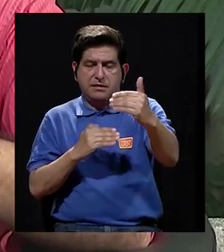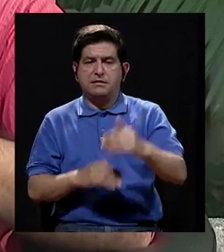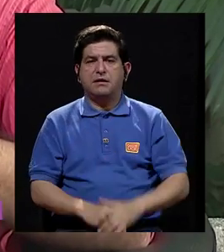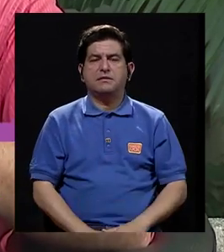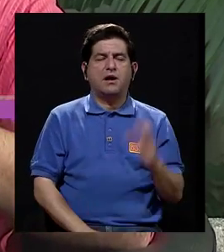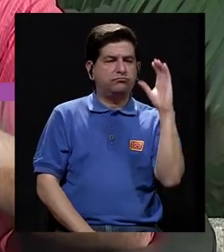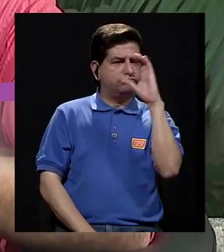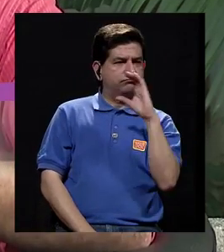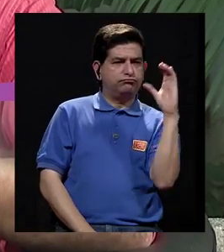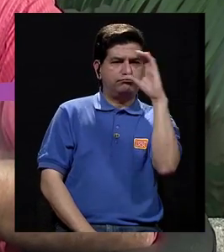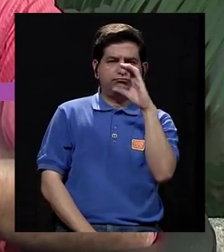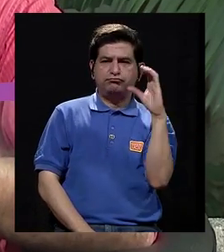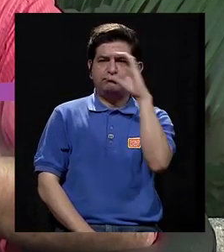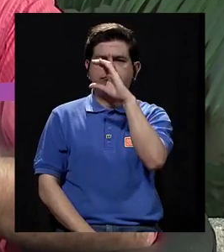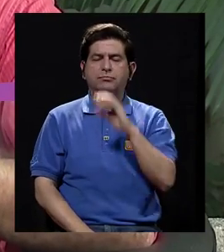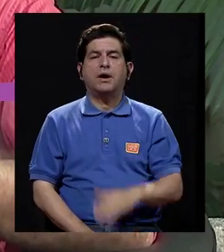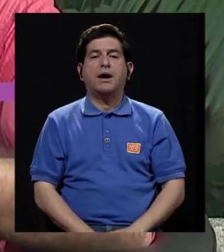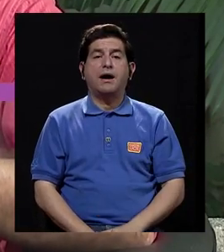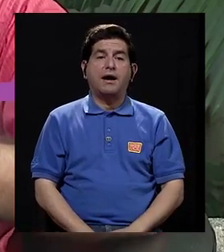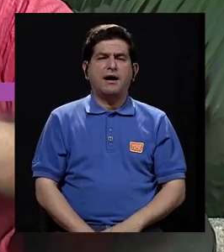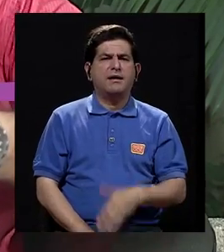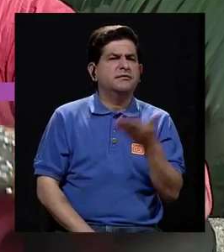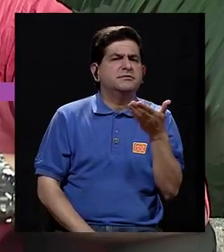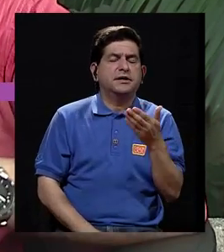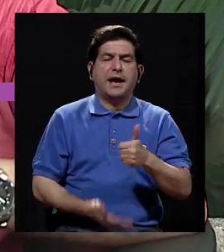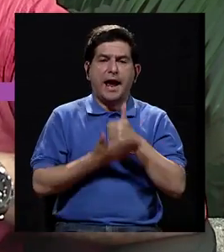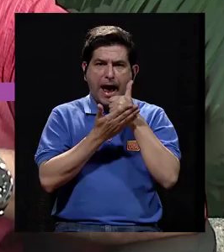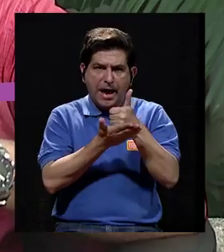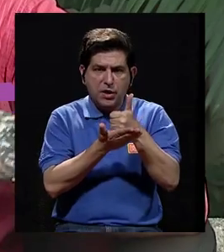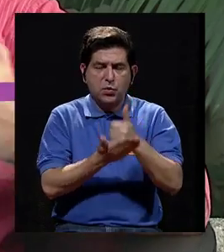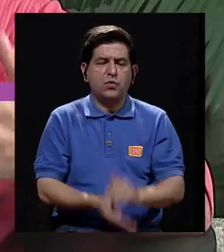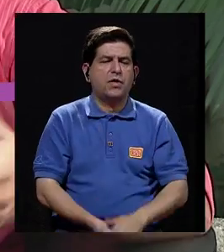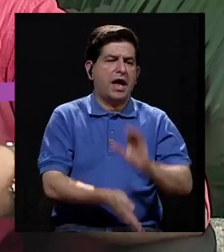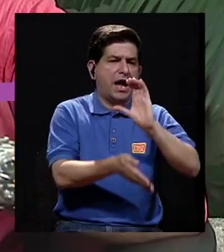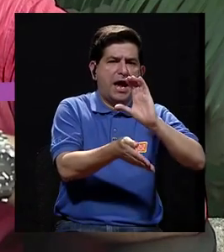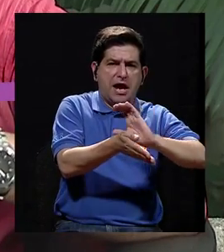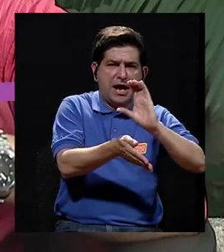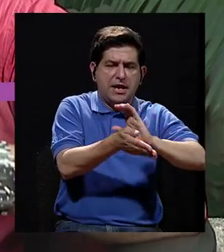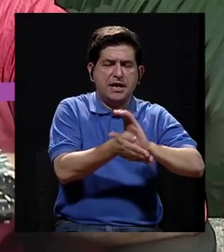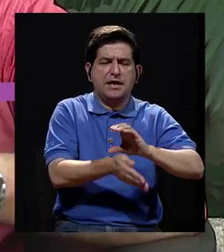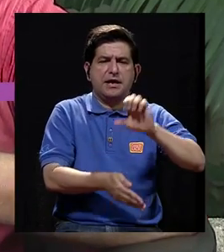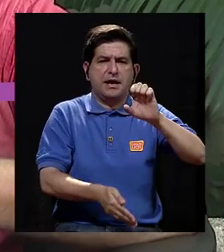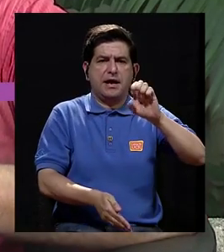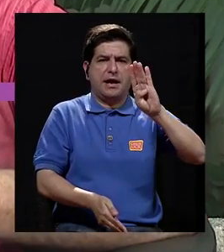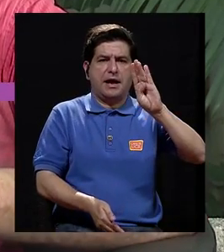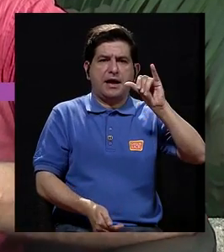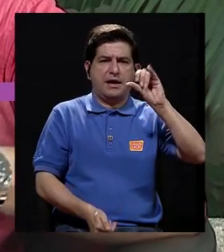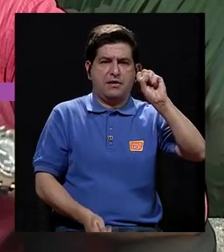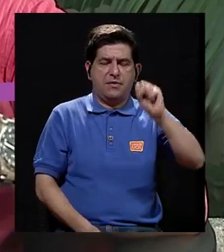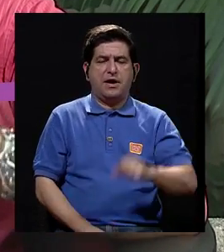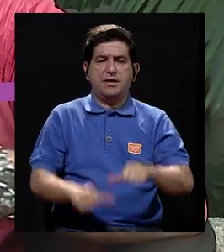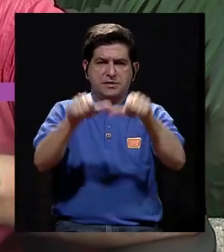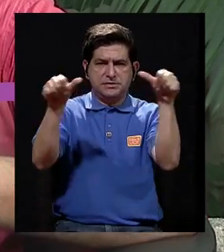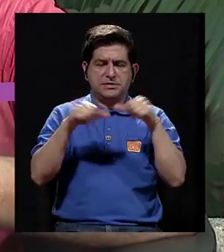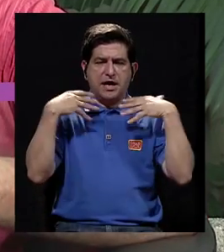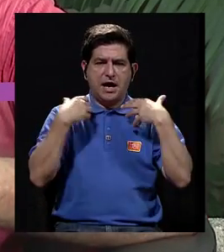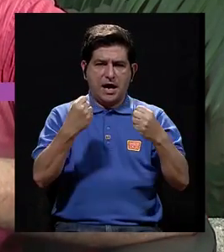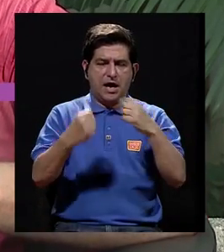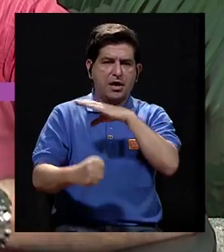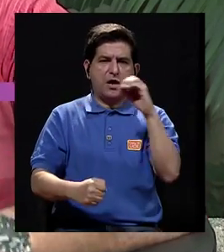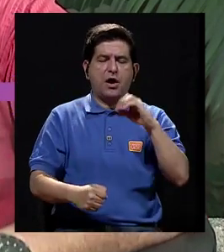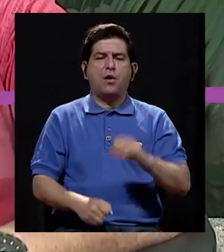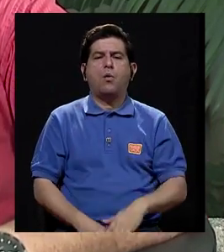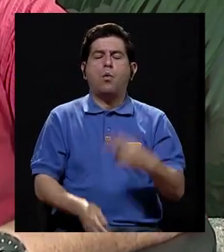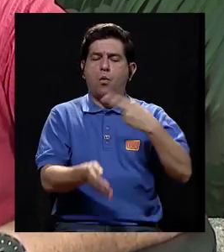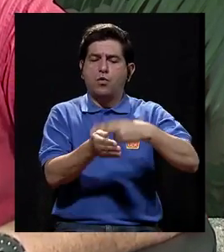momento, debería de buscar la ayuda, digamos, en este caso, la clínica Levaes, el área de salud más cercana, o el hospital,